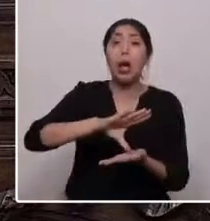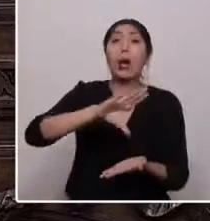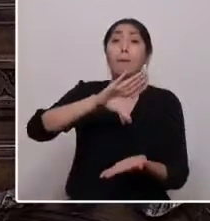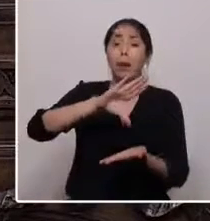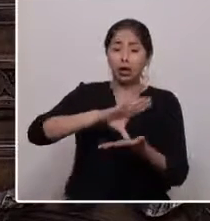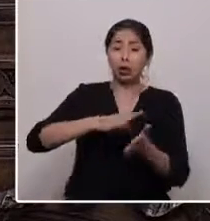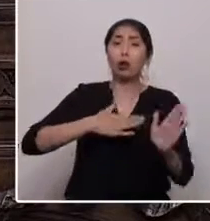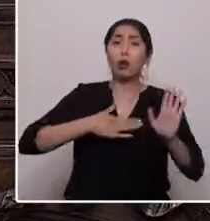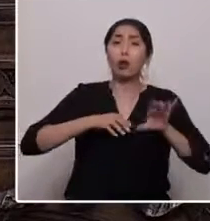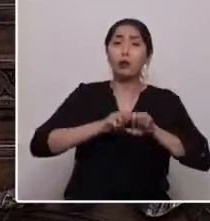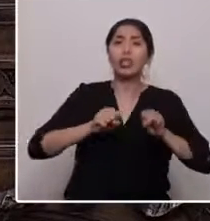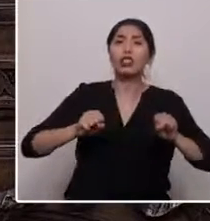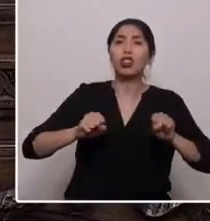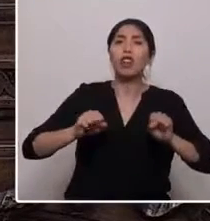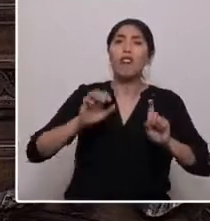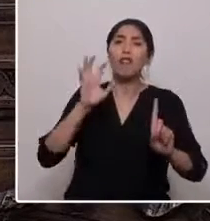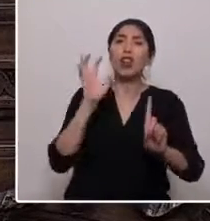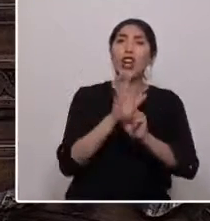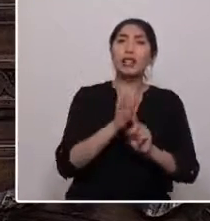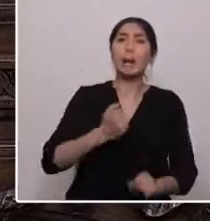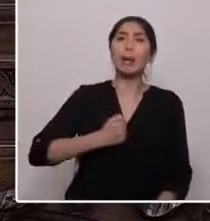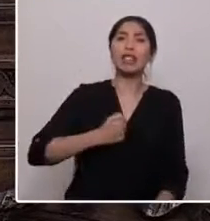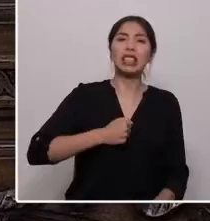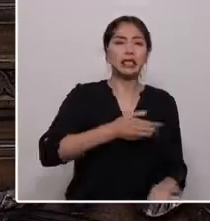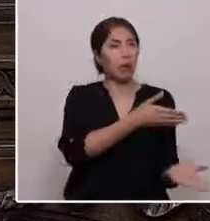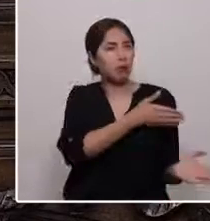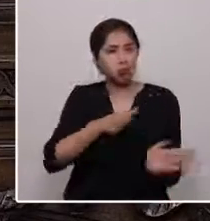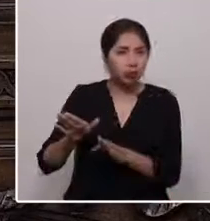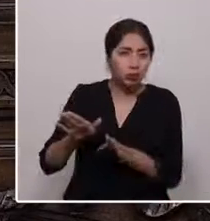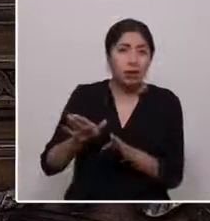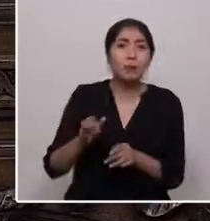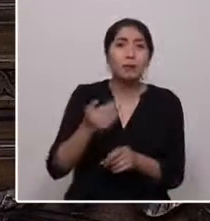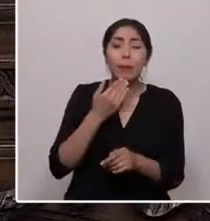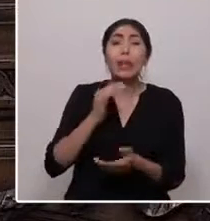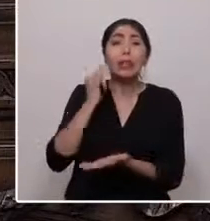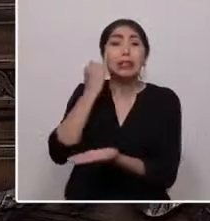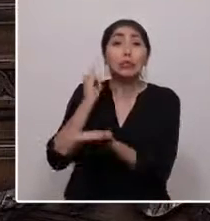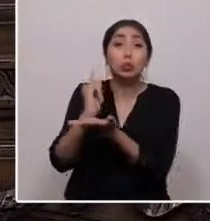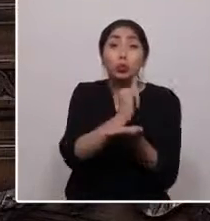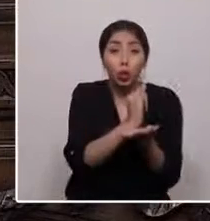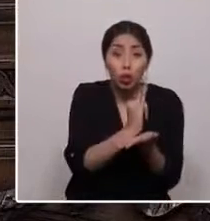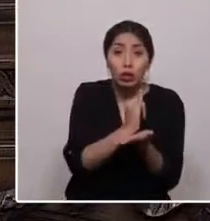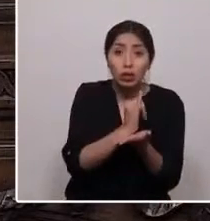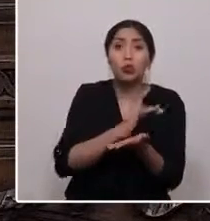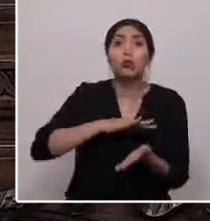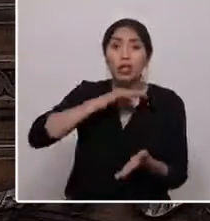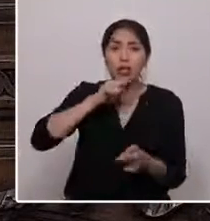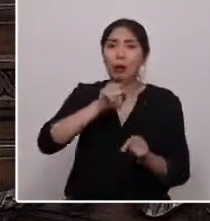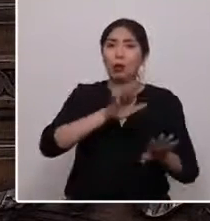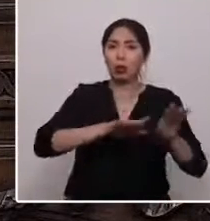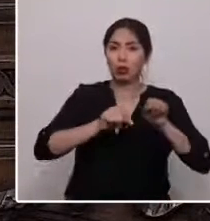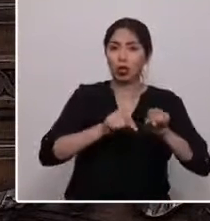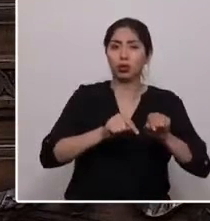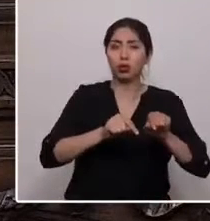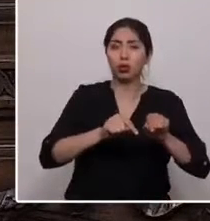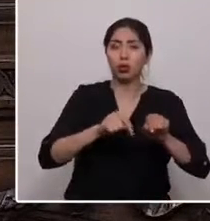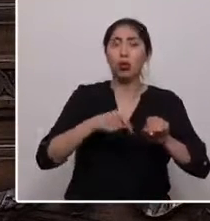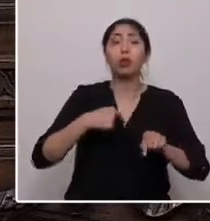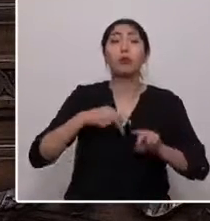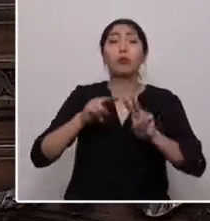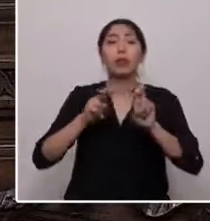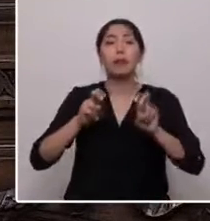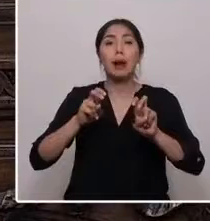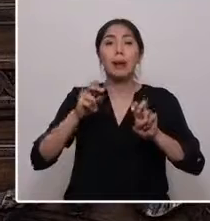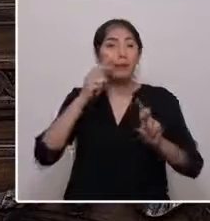y que levante las herramientas y políticas, las instituciones suficientes para ello. Abrazo la mirada feminista porque nos